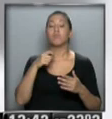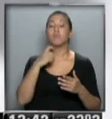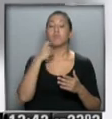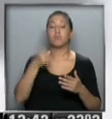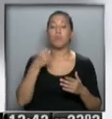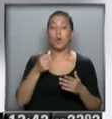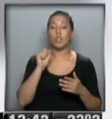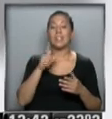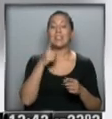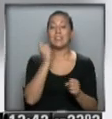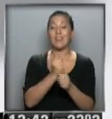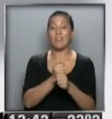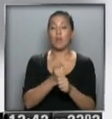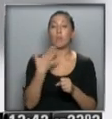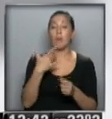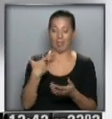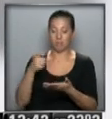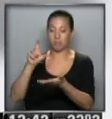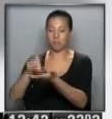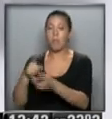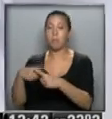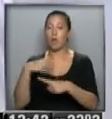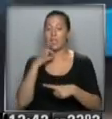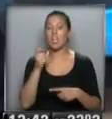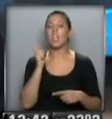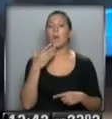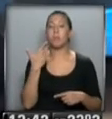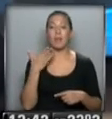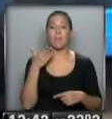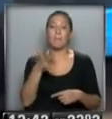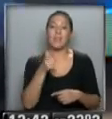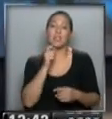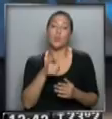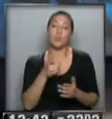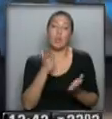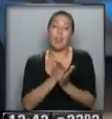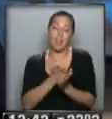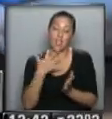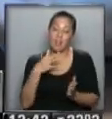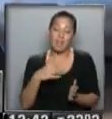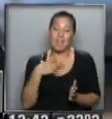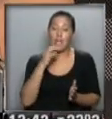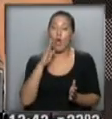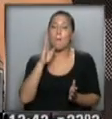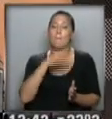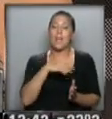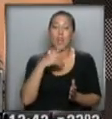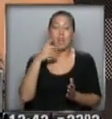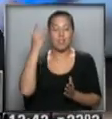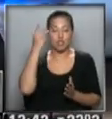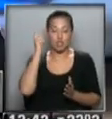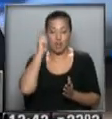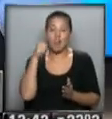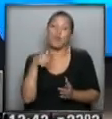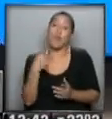Ese es un universo de trabajadores que pueden tener la Asignación Universal. Claro, ¿quiénes pueden pedir este derecho? derecho, que tienen que tener hijos menos de 18 años. En el caso de uno de sus